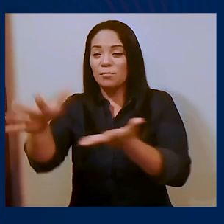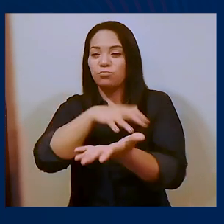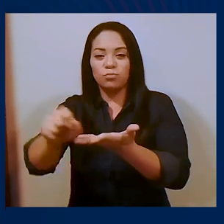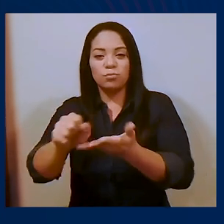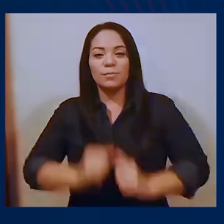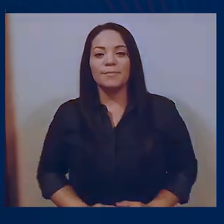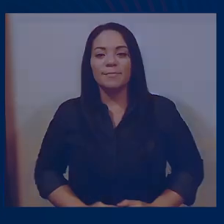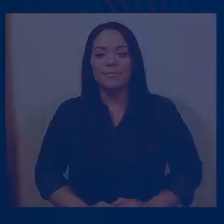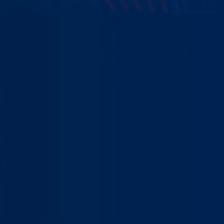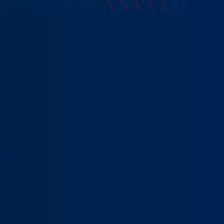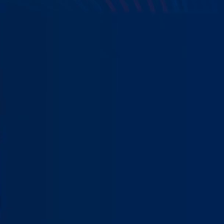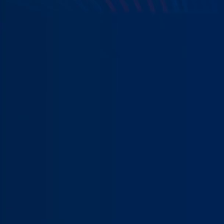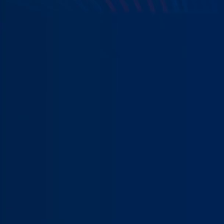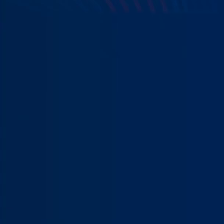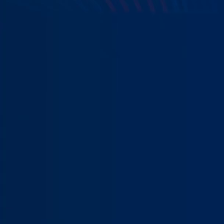hecho un desastre.